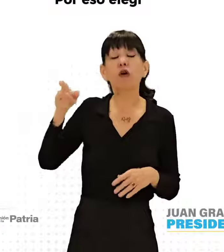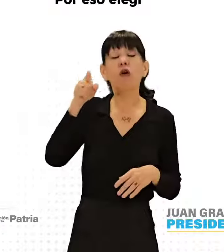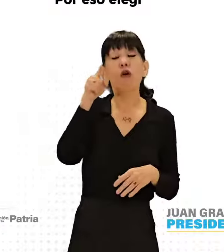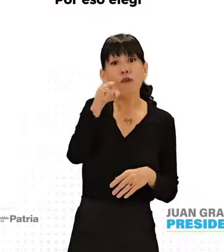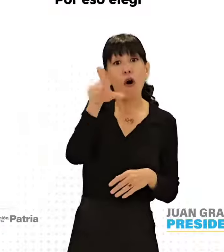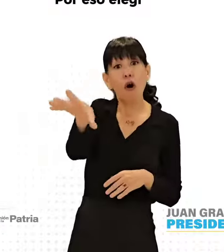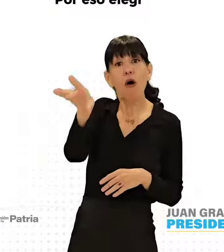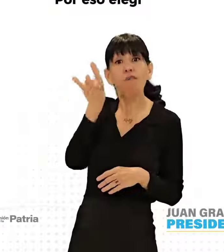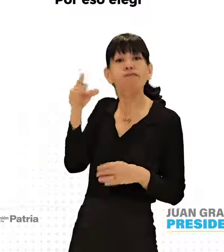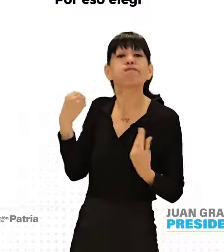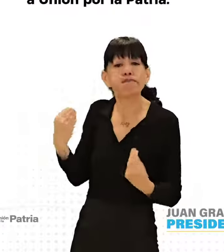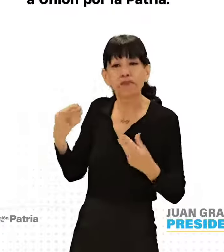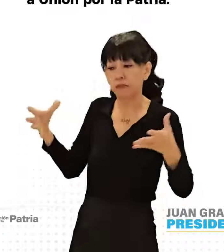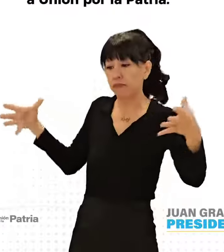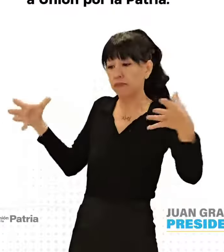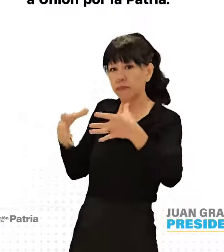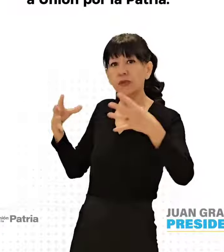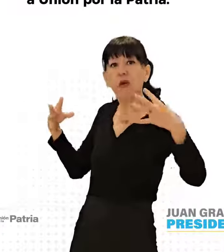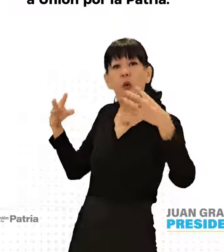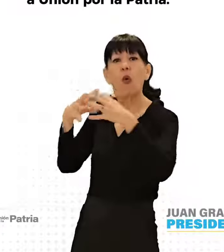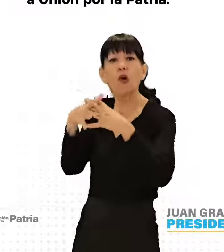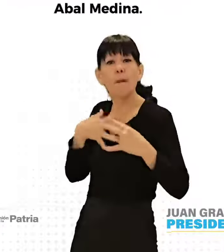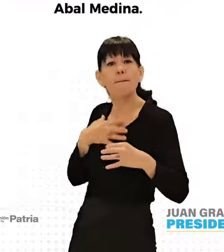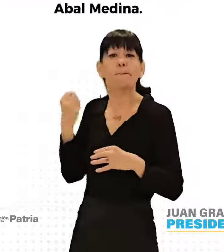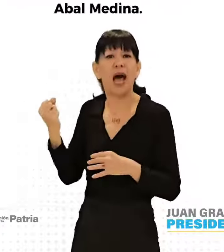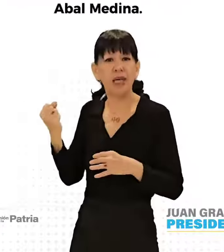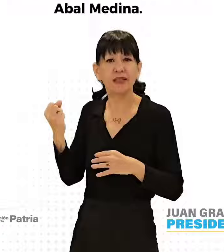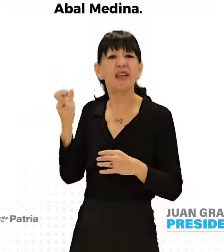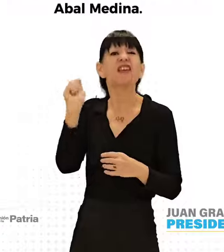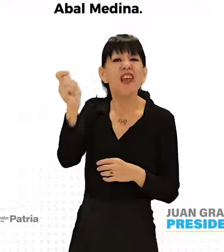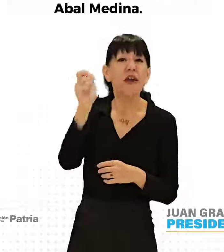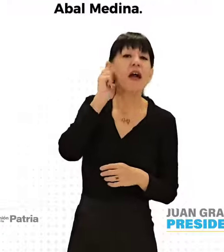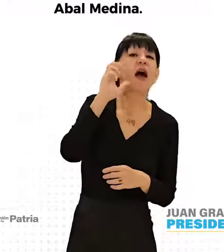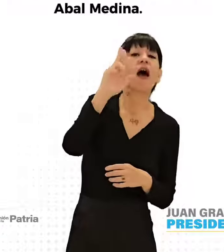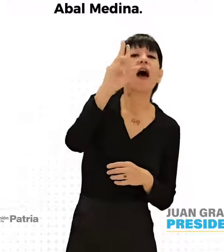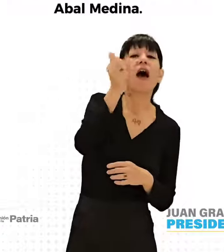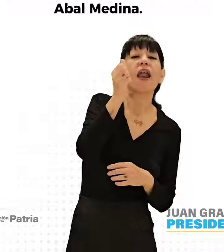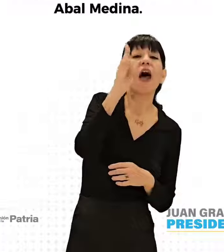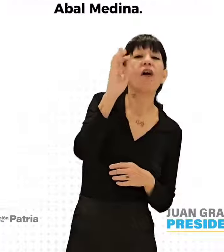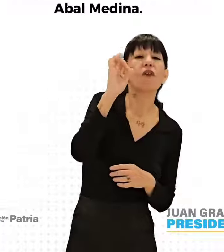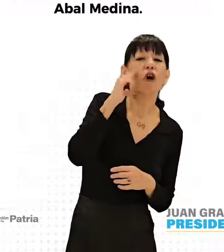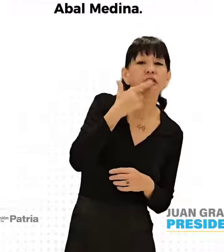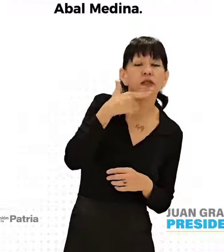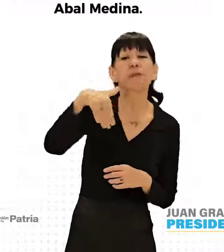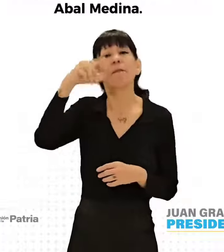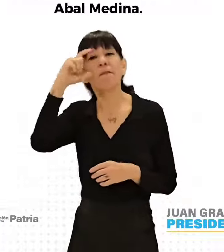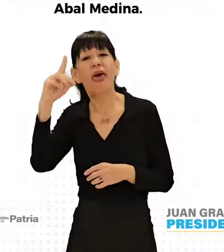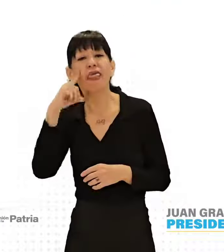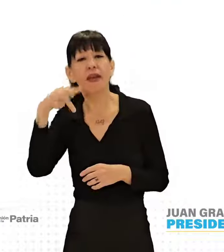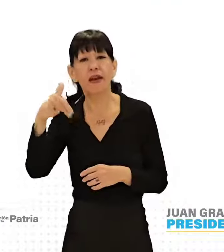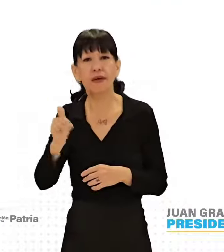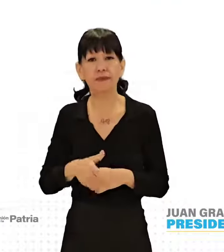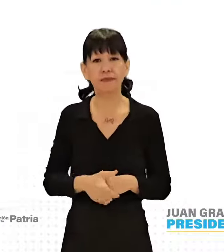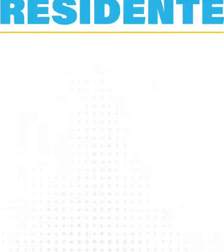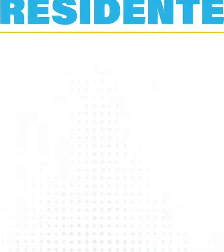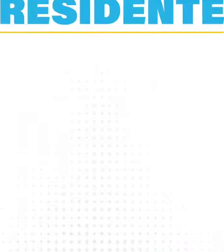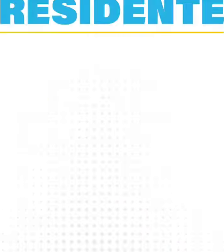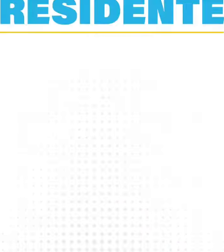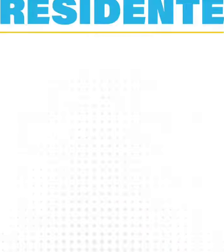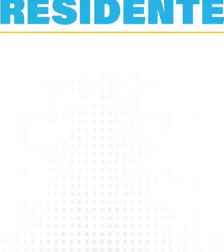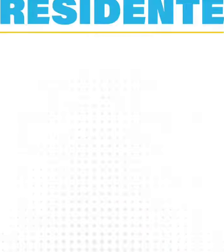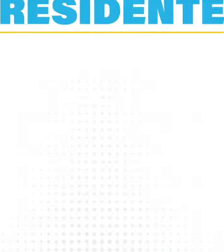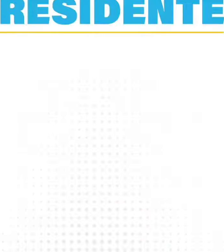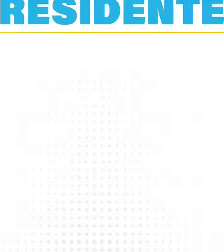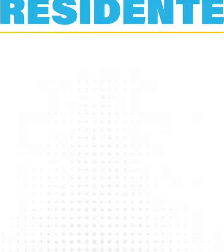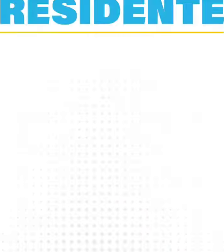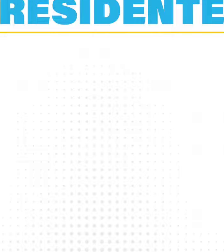elegí a Unión por la Patria. Elegí a Juan Grabois y a Paula Valmedina. Juan